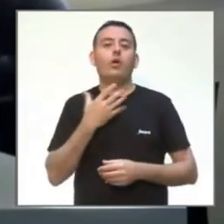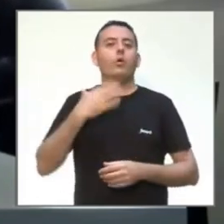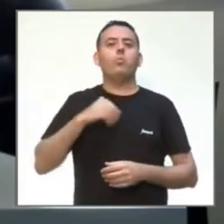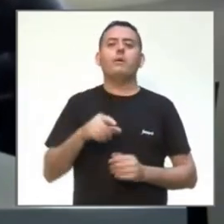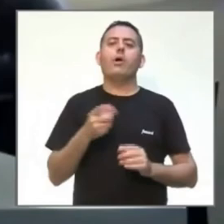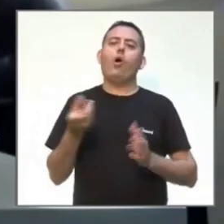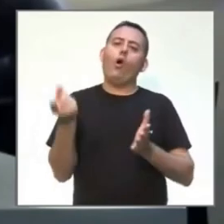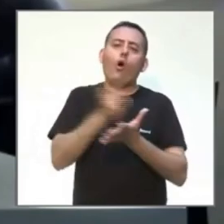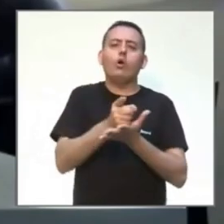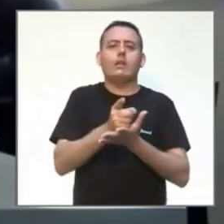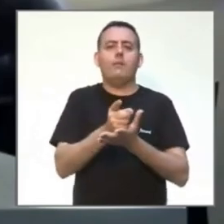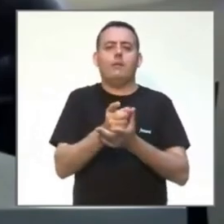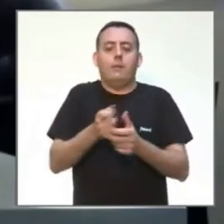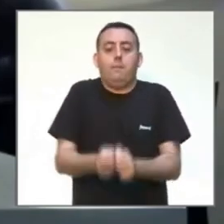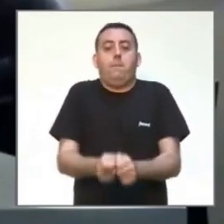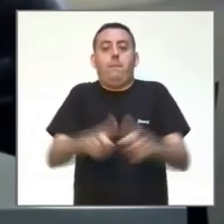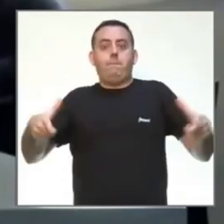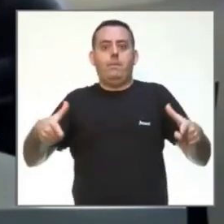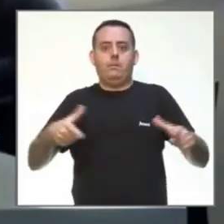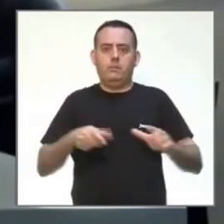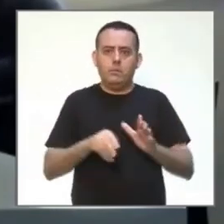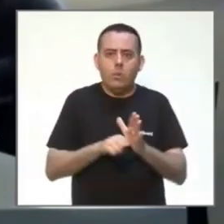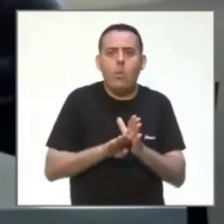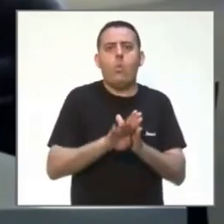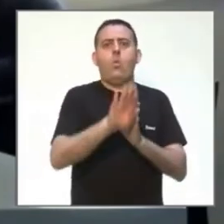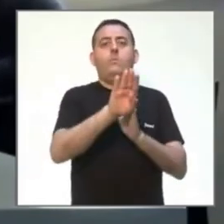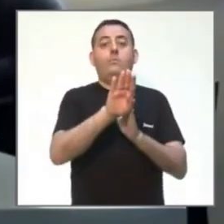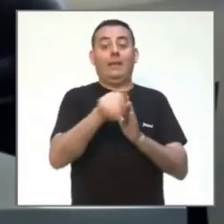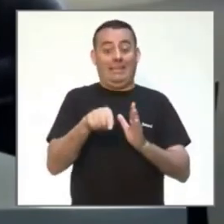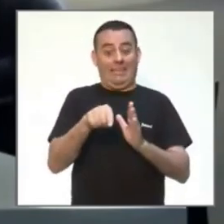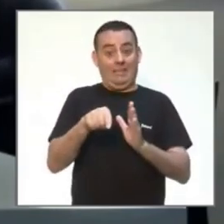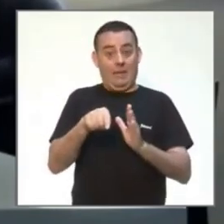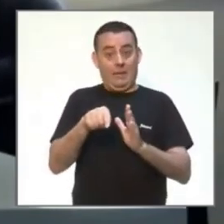que podemos detectar anticipadamente con este sistema.